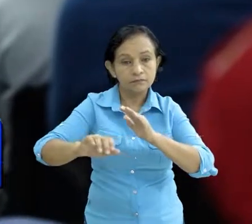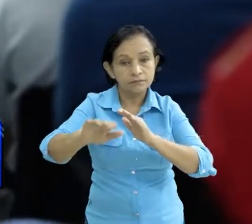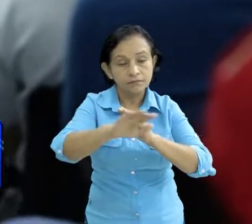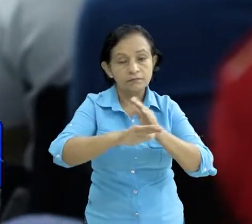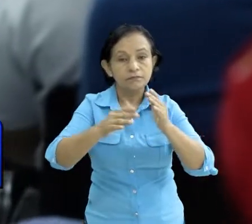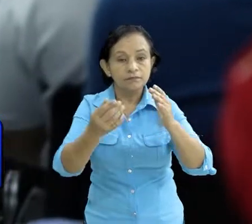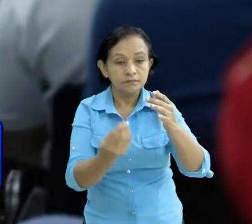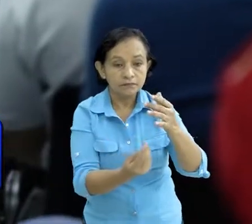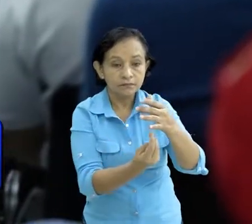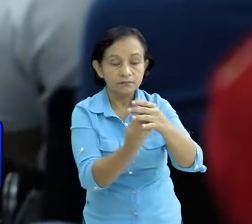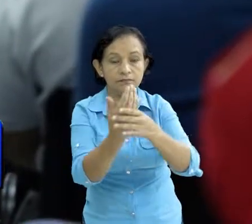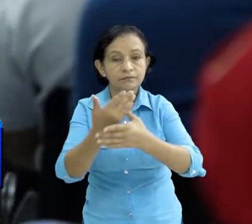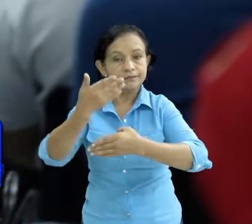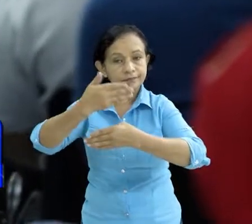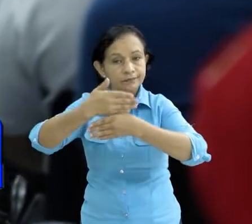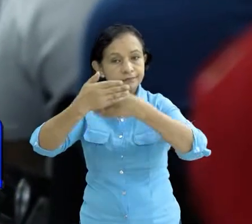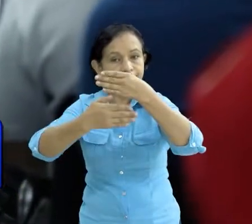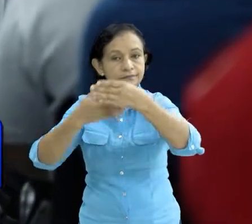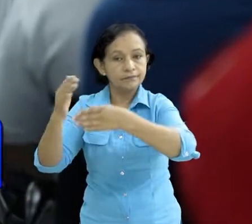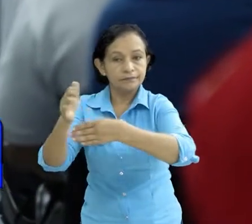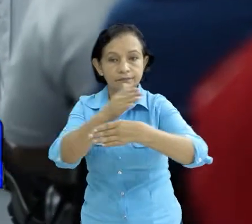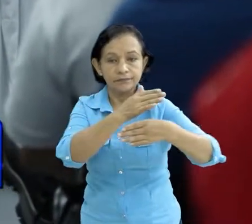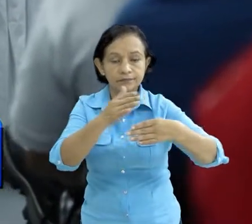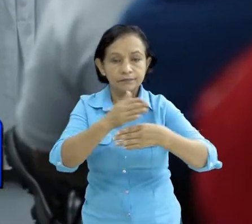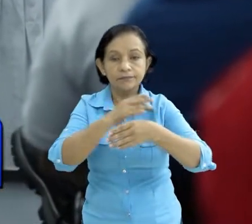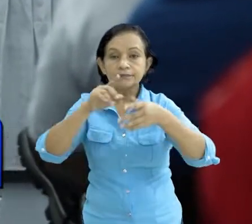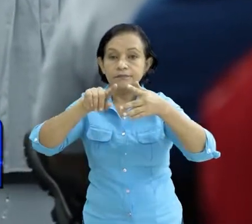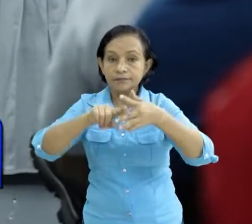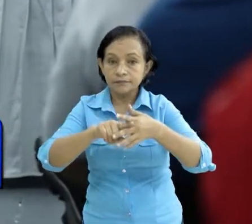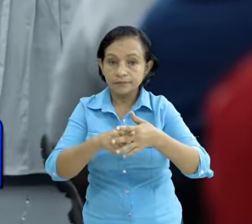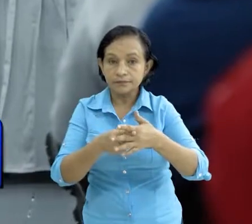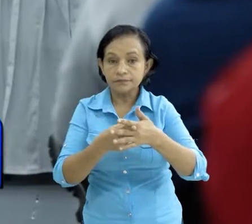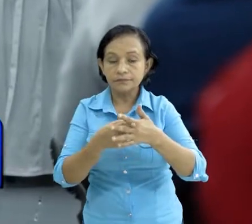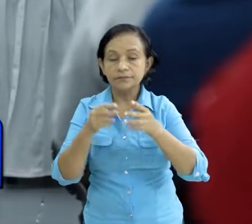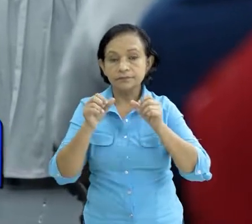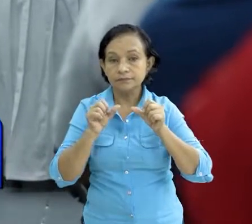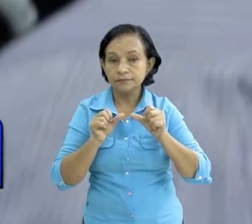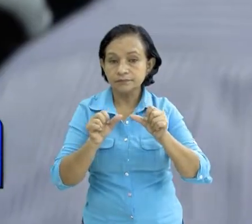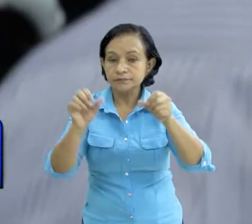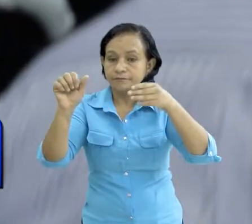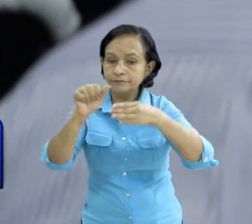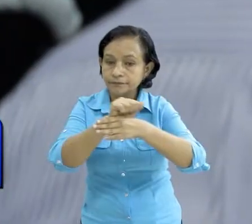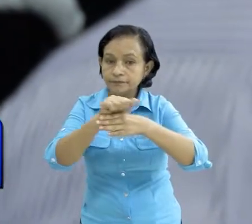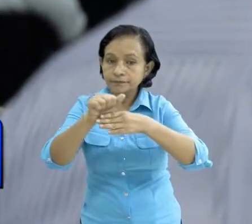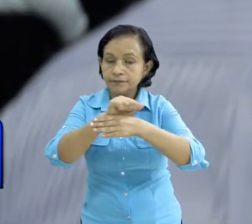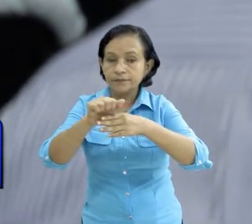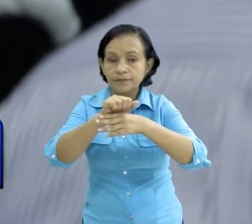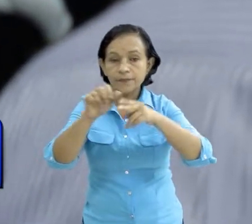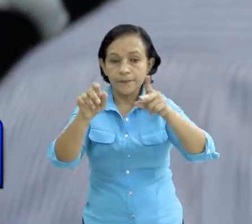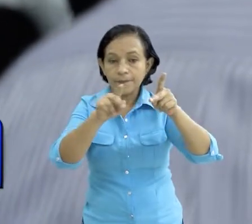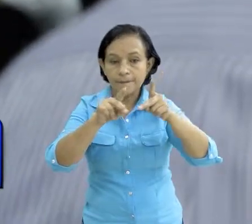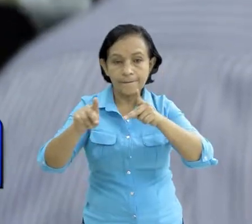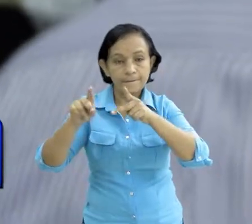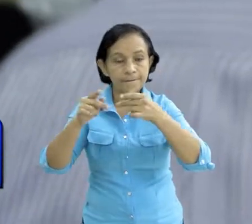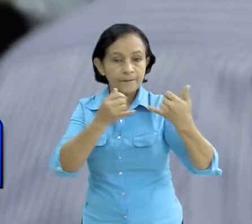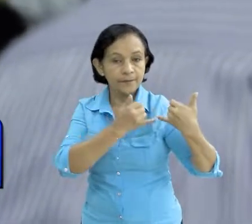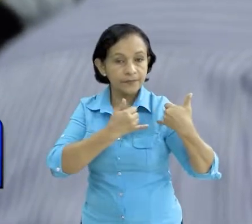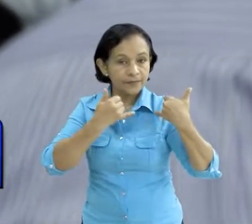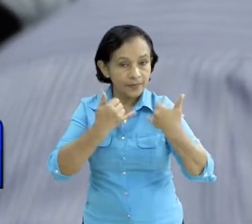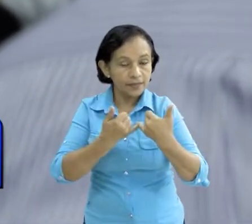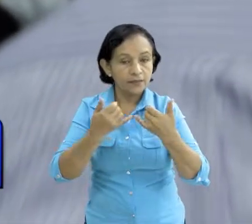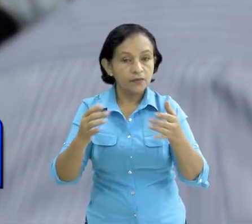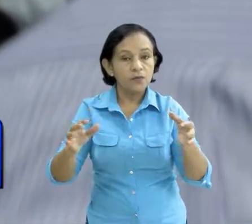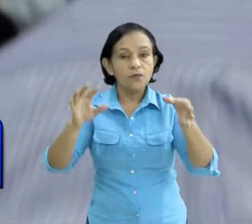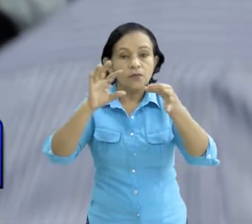agrícola e infraestructura con estas iniciativas se continúa preparando al recurso humano de instituciones que